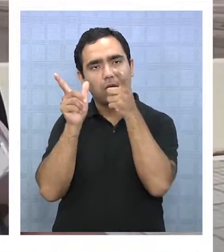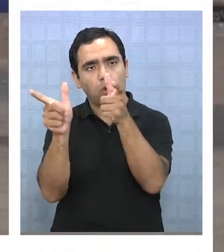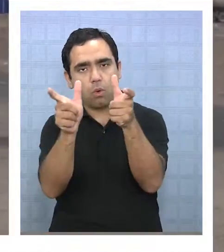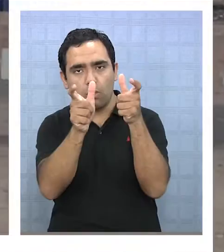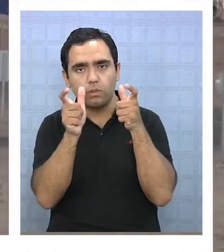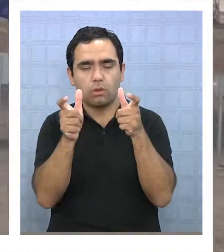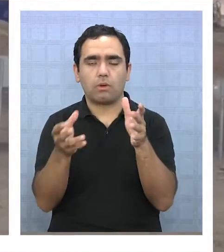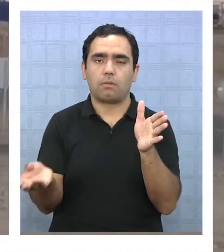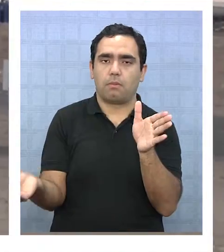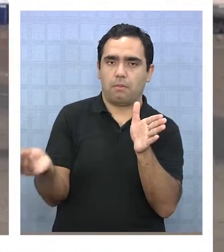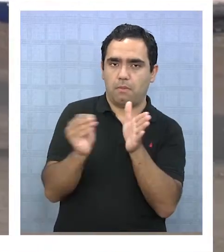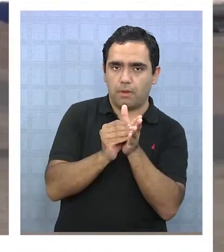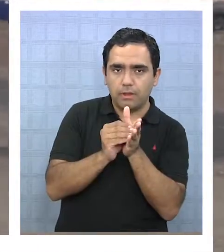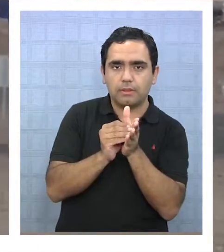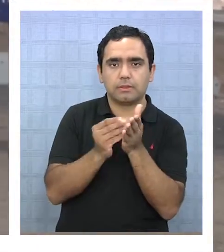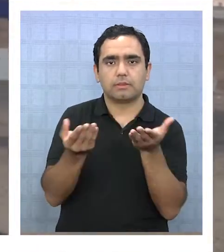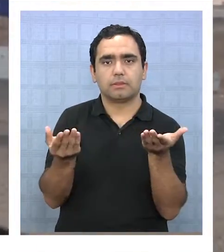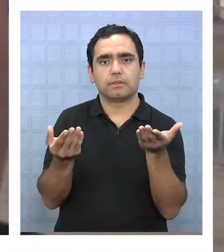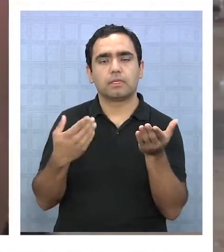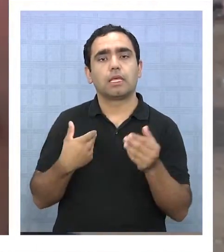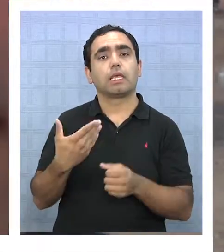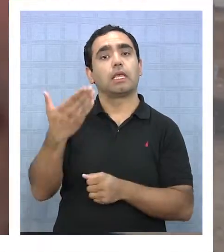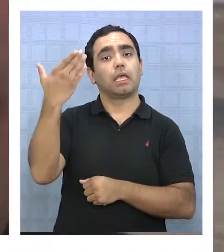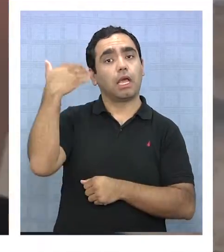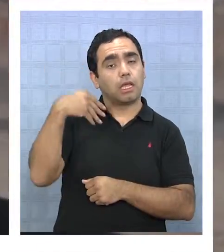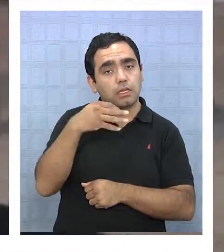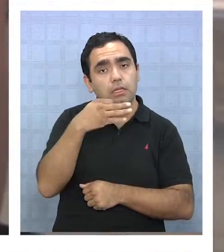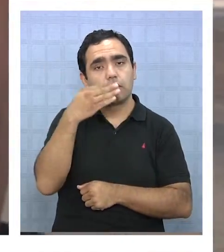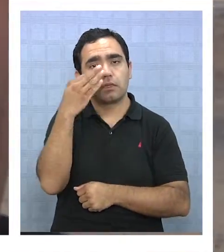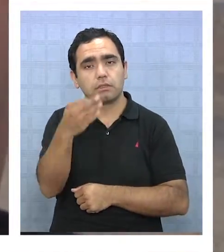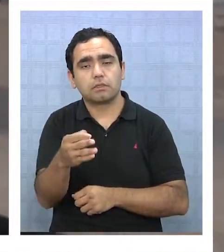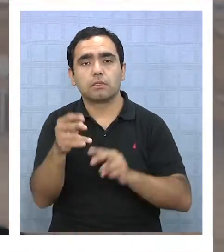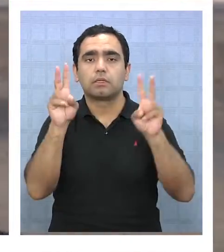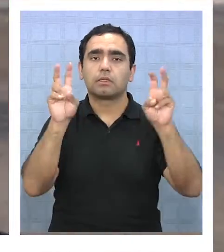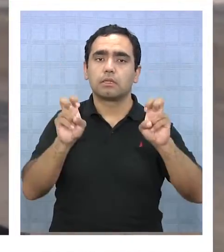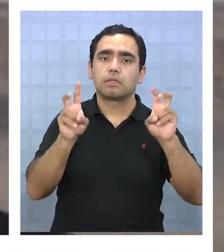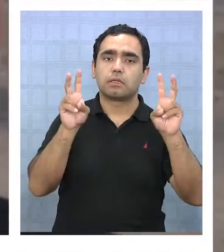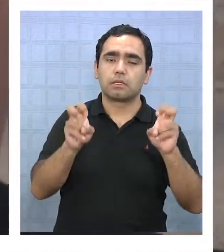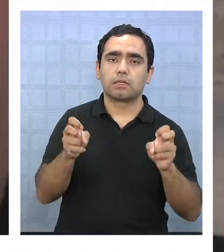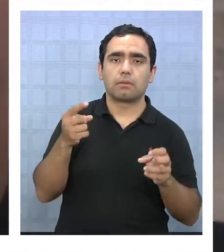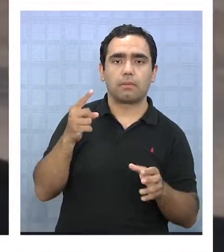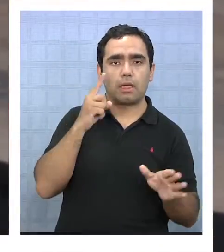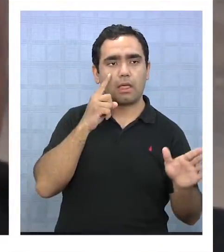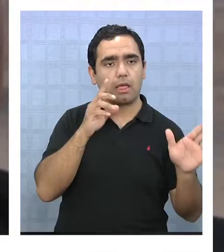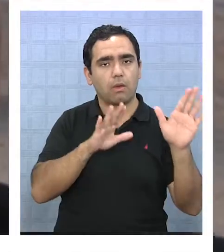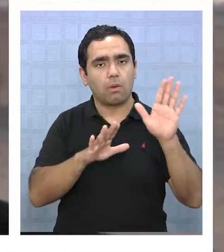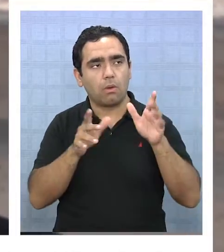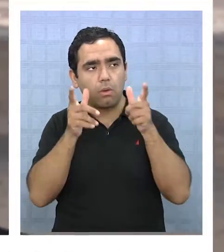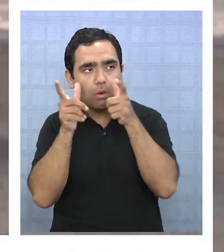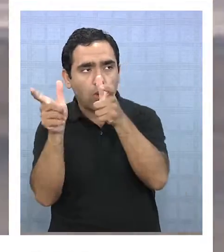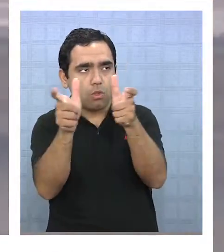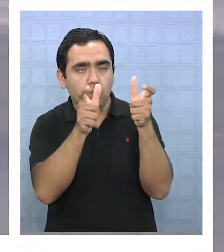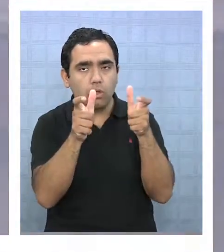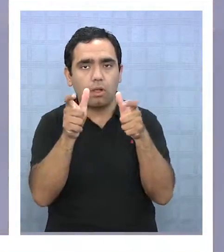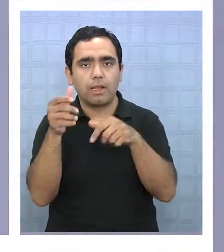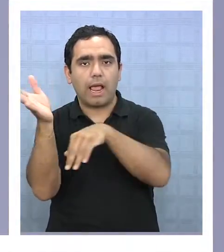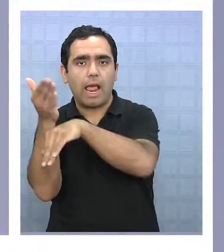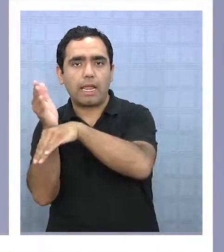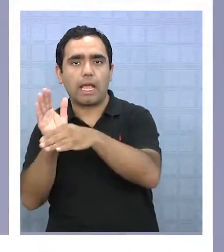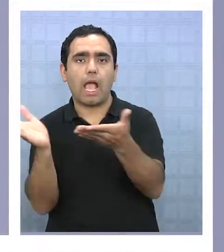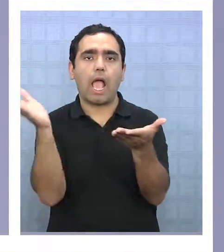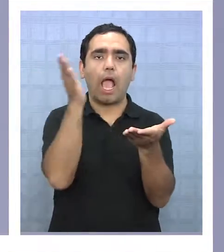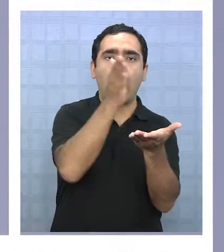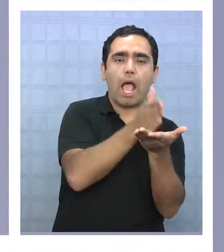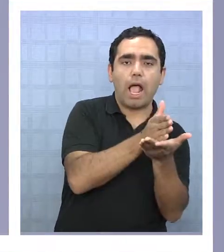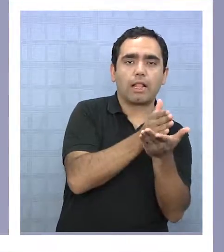aumenta, y como se dijo anteriormente, el ámbito de cobertura va desde Arica hasta Vallenar. Chile